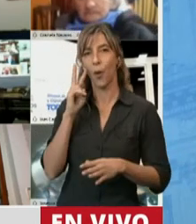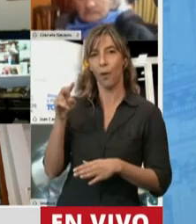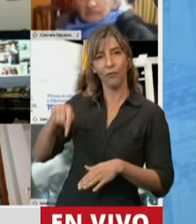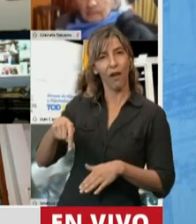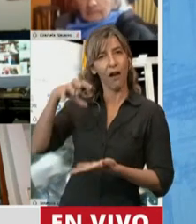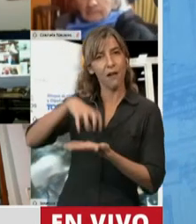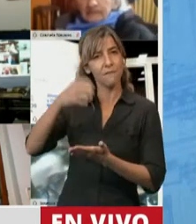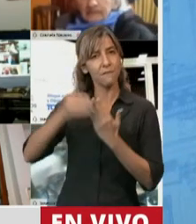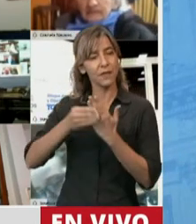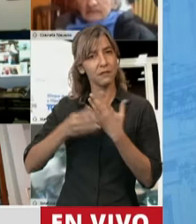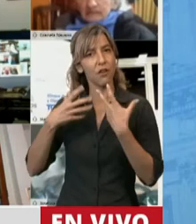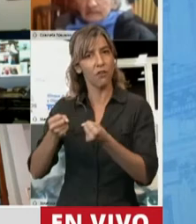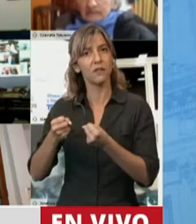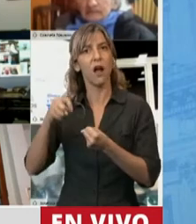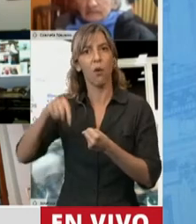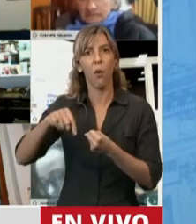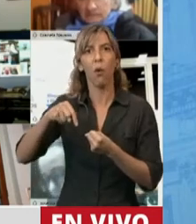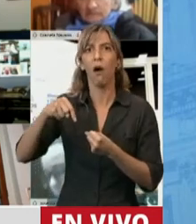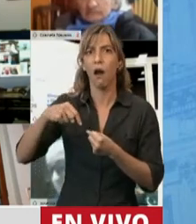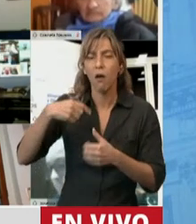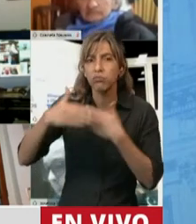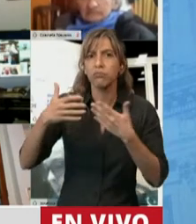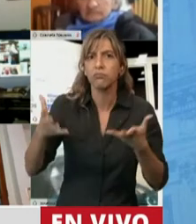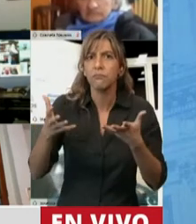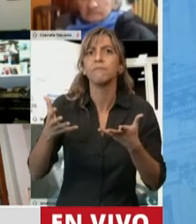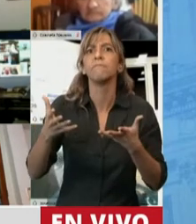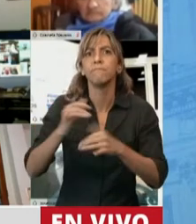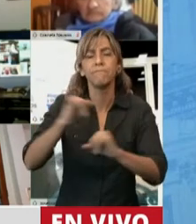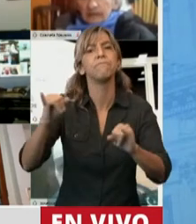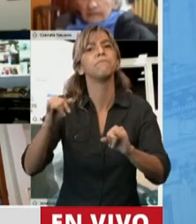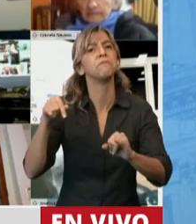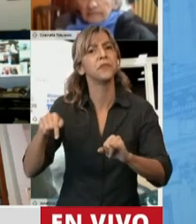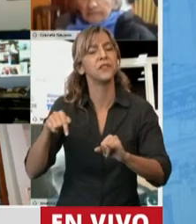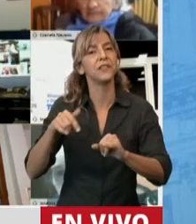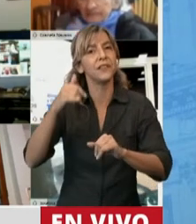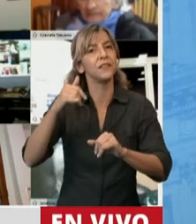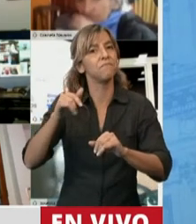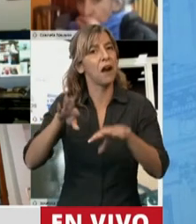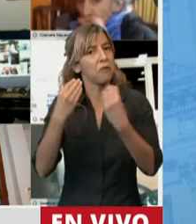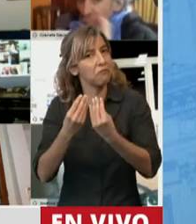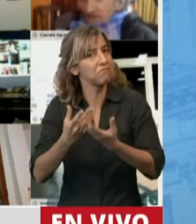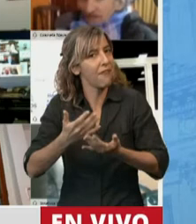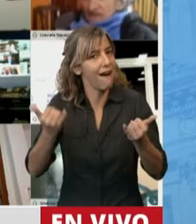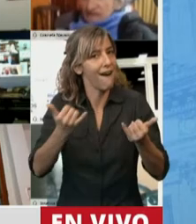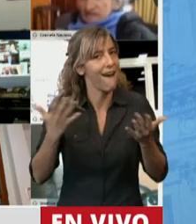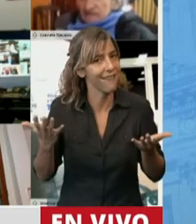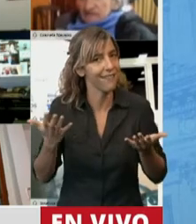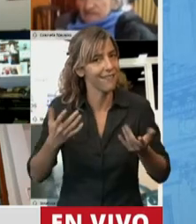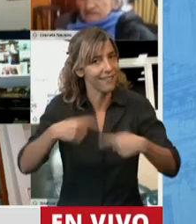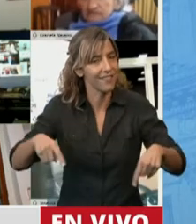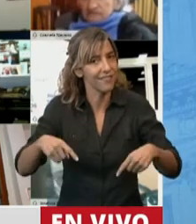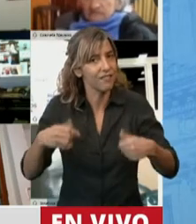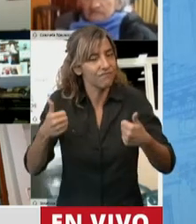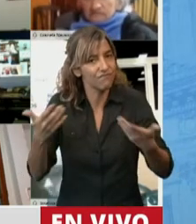y está dando resultados. Estoy convencida que todos los que estamos acá presentes